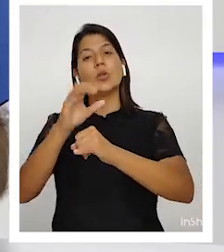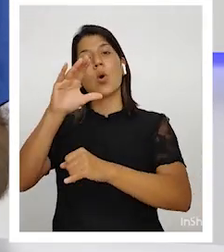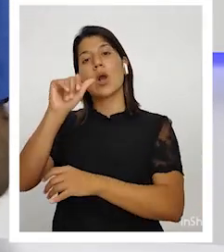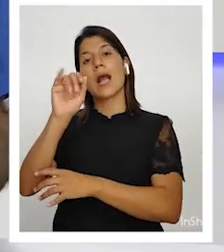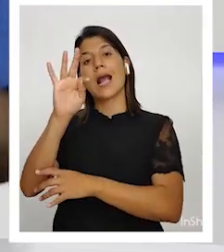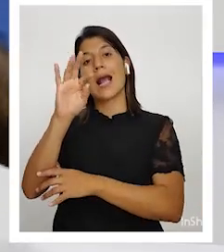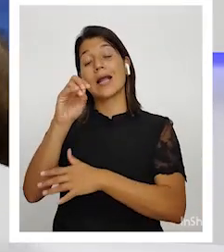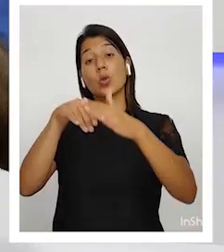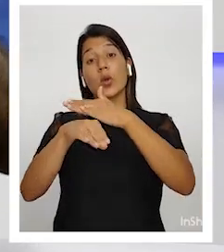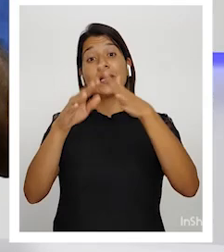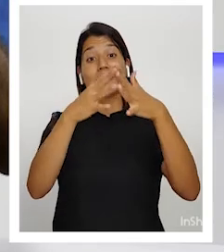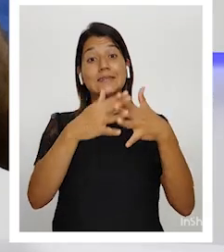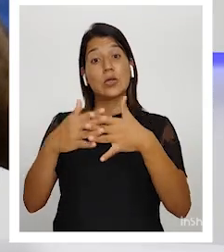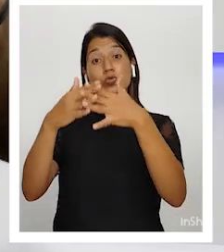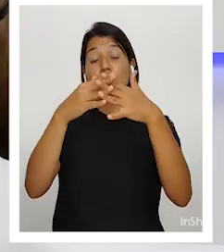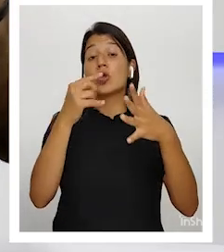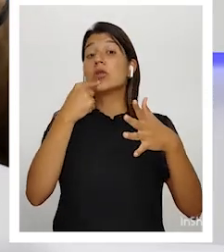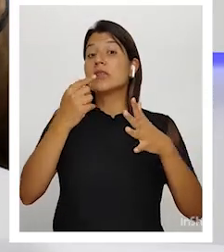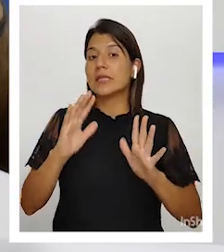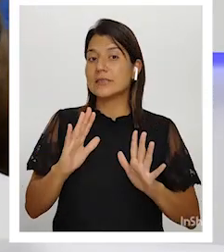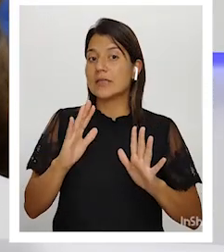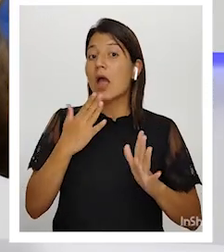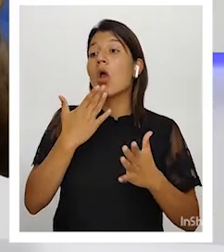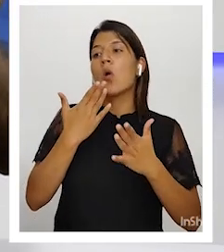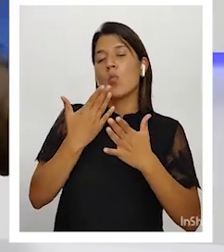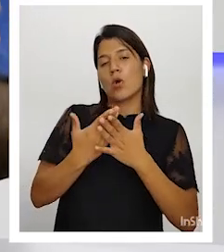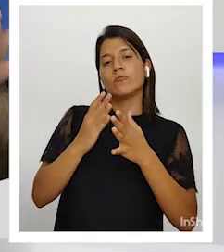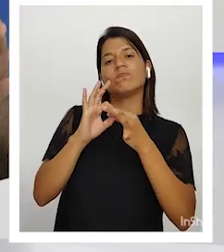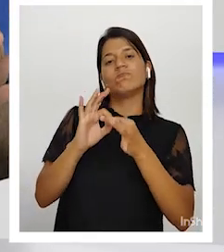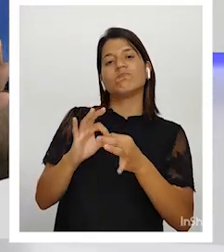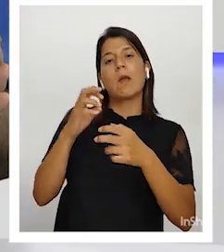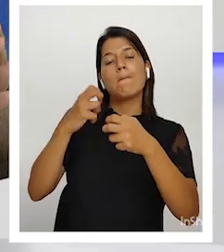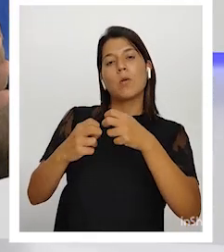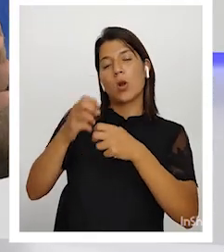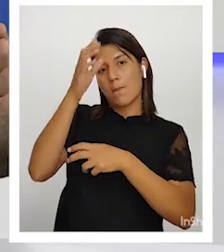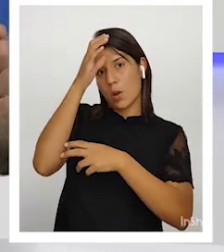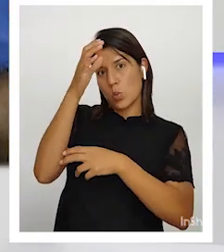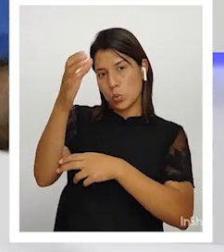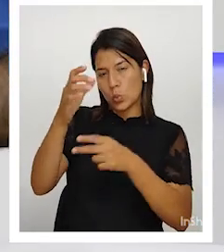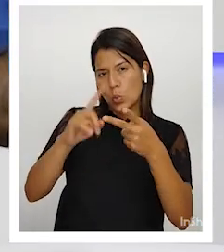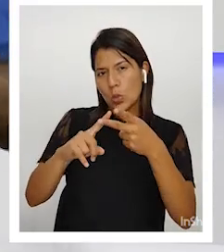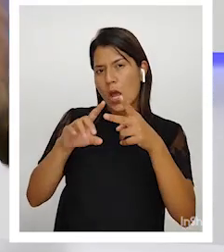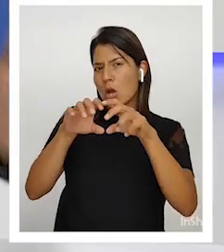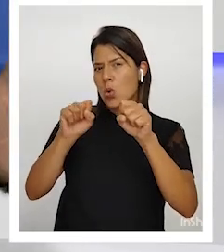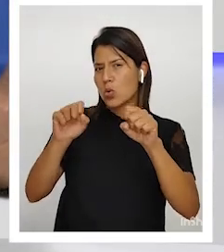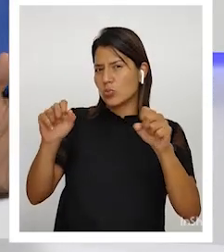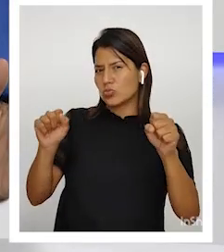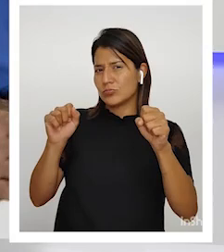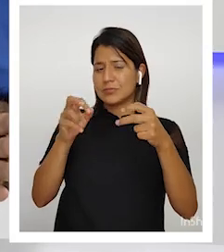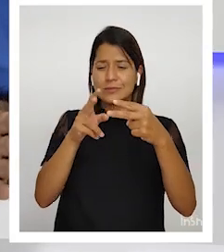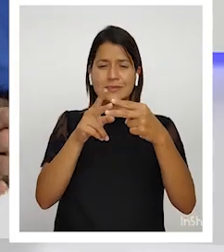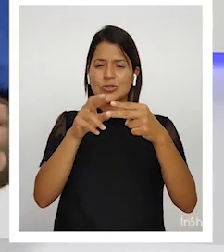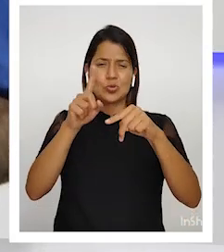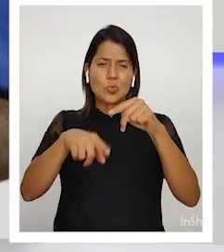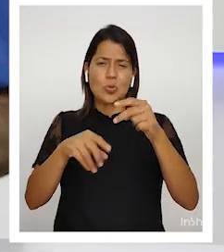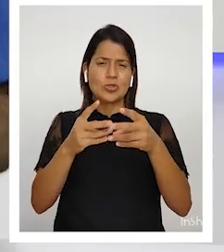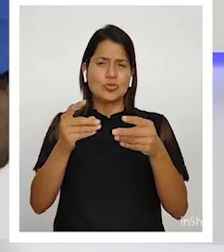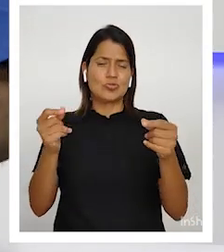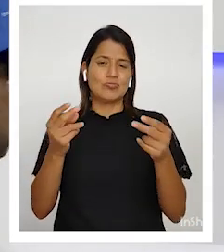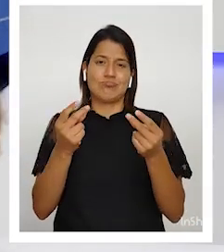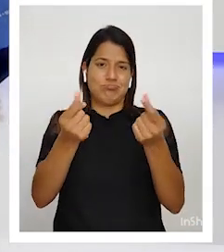dice, bueno, hay un problema cultural y corrupción que no se arregla de la noche a la mañana. Eso